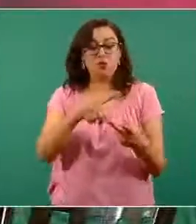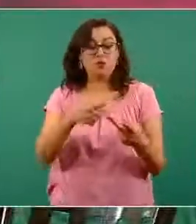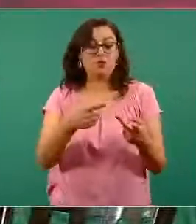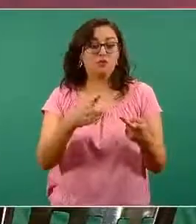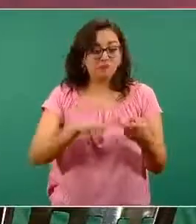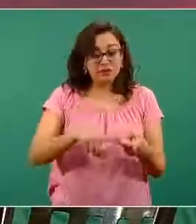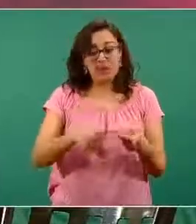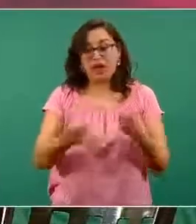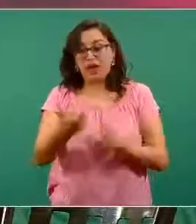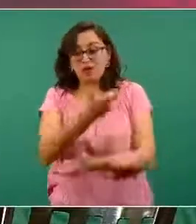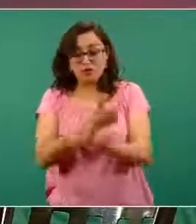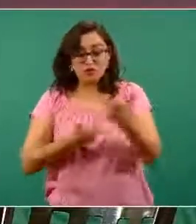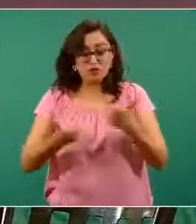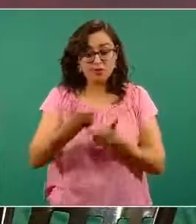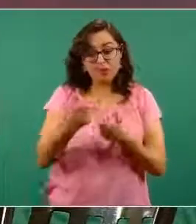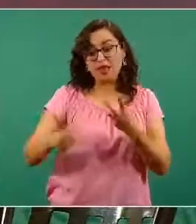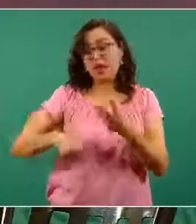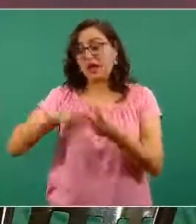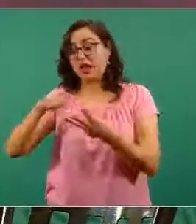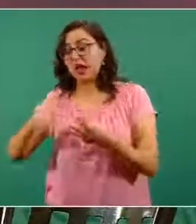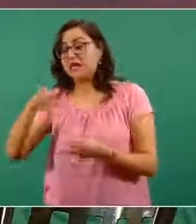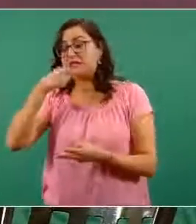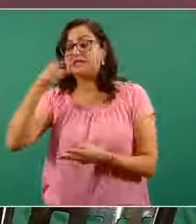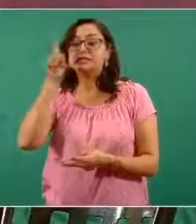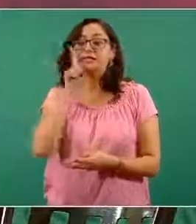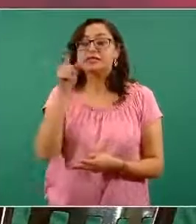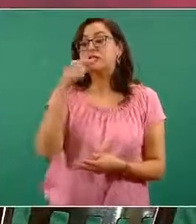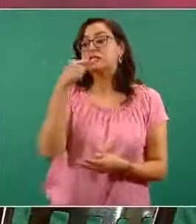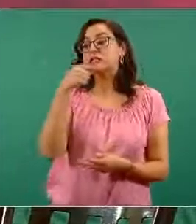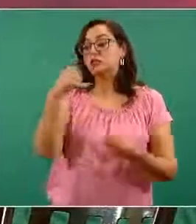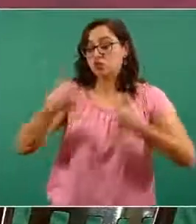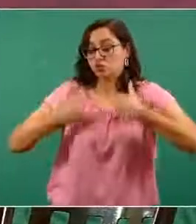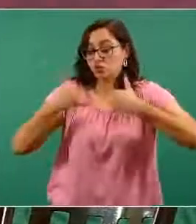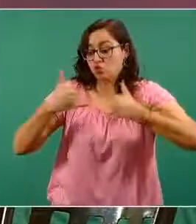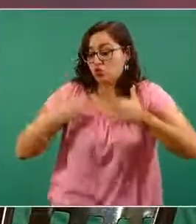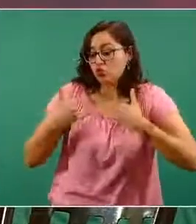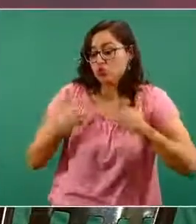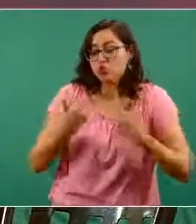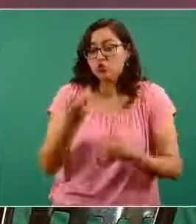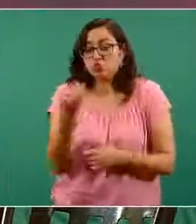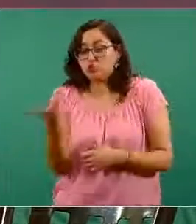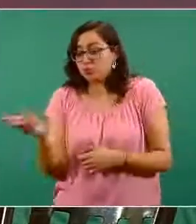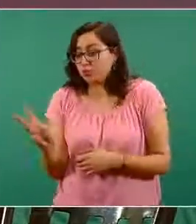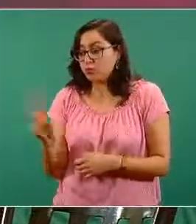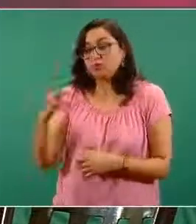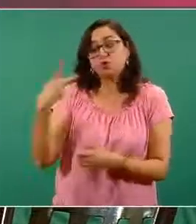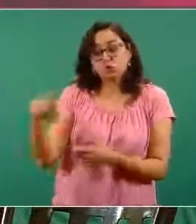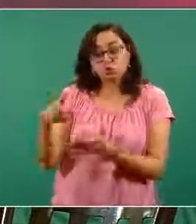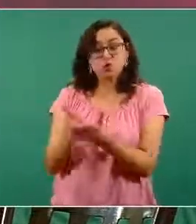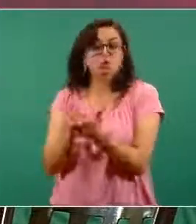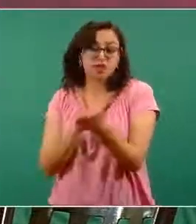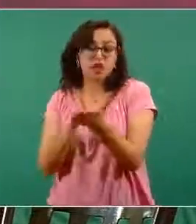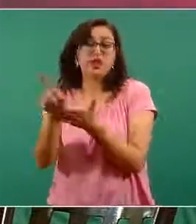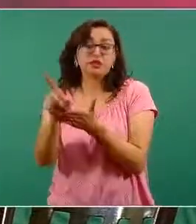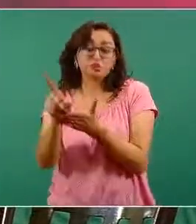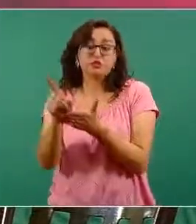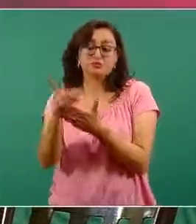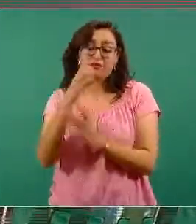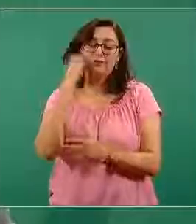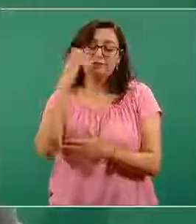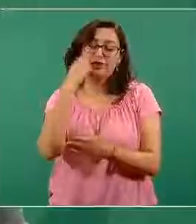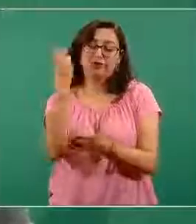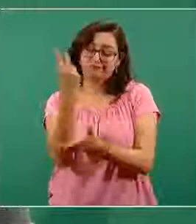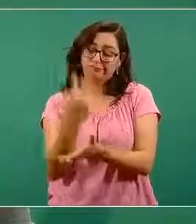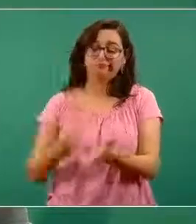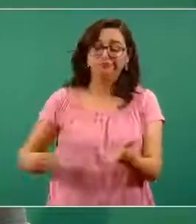este caso el bienestar de niñas, niños y adolescentes que tienen todo el derecho de ejercer las clases